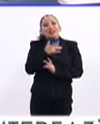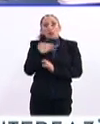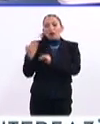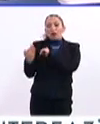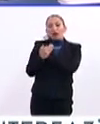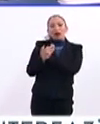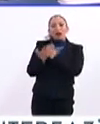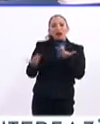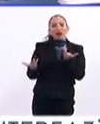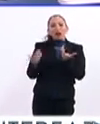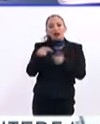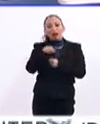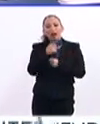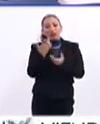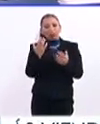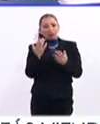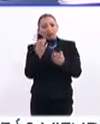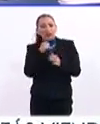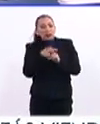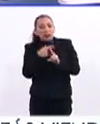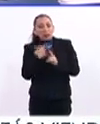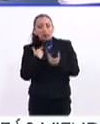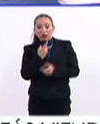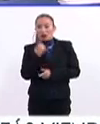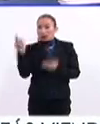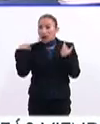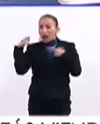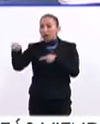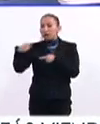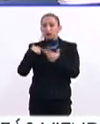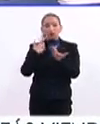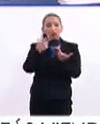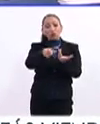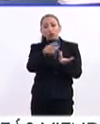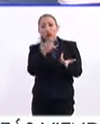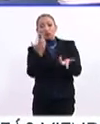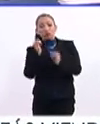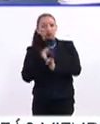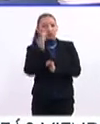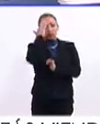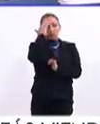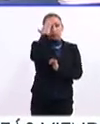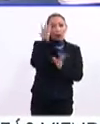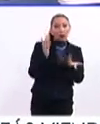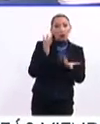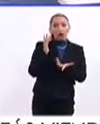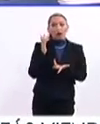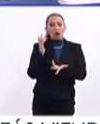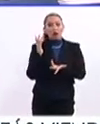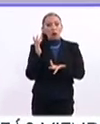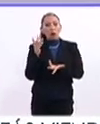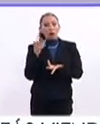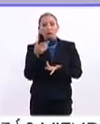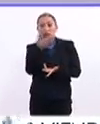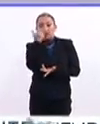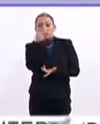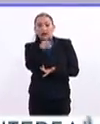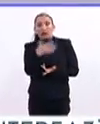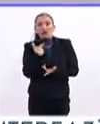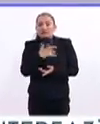protegidos por quien está a su cuidado, ¿no? Que en este caso es el maestro, el titular, a lo mejor el prefecto de disciplina.